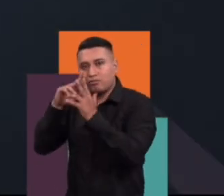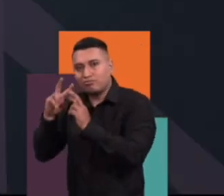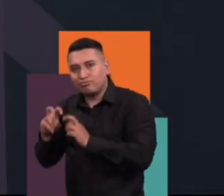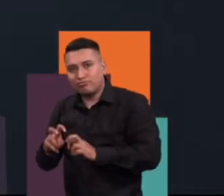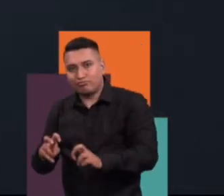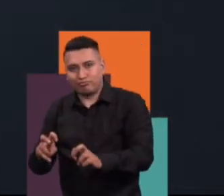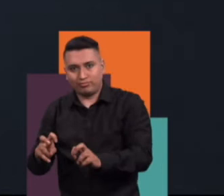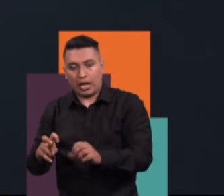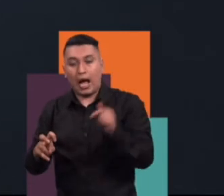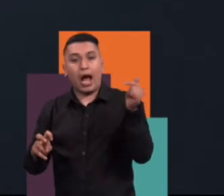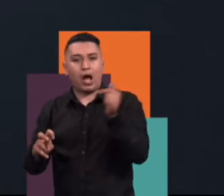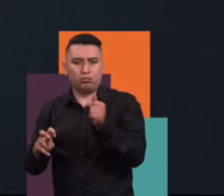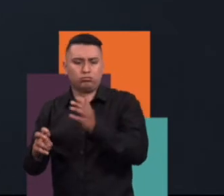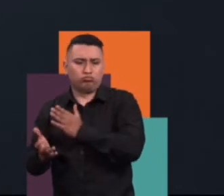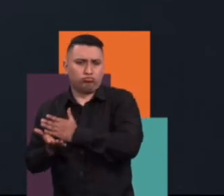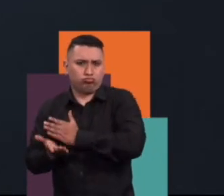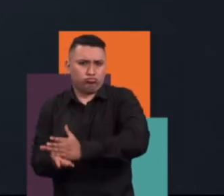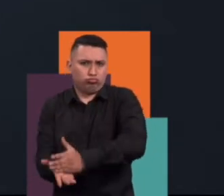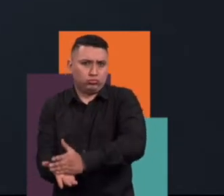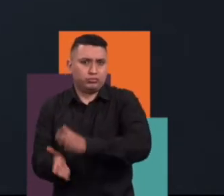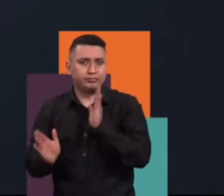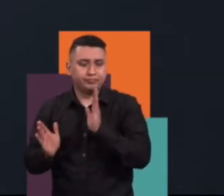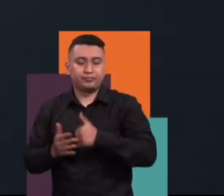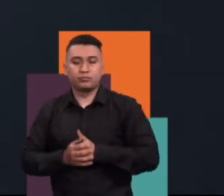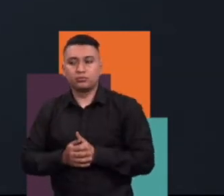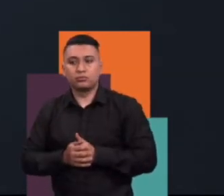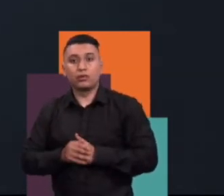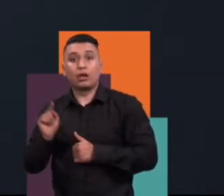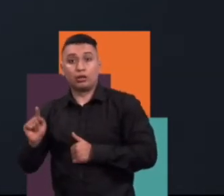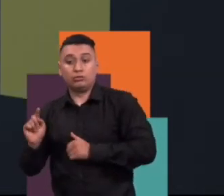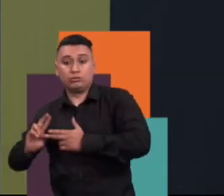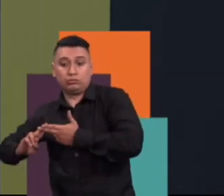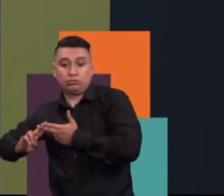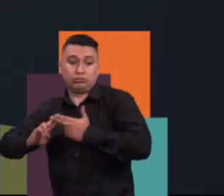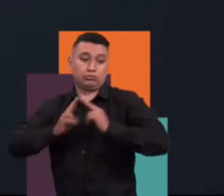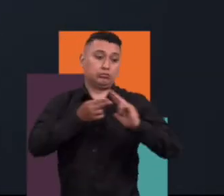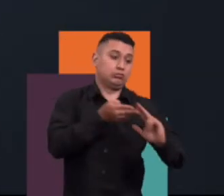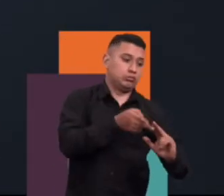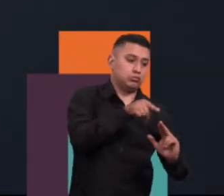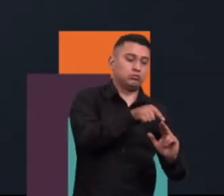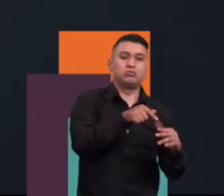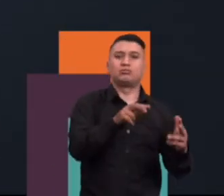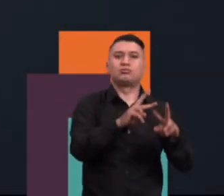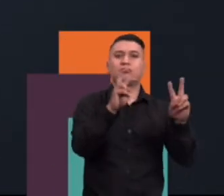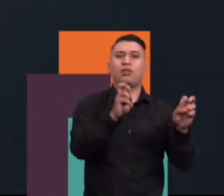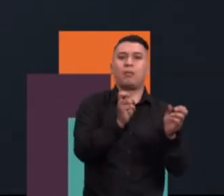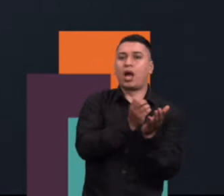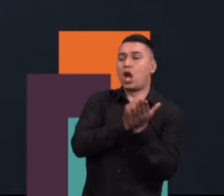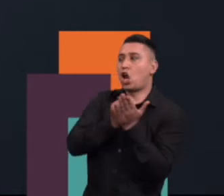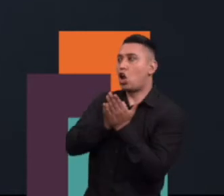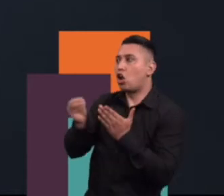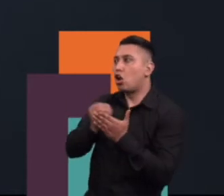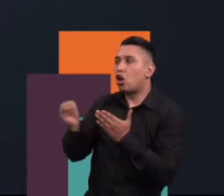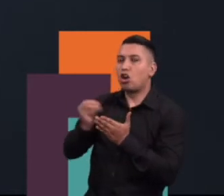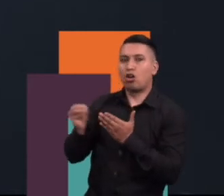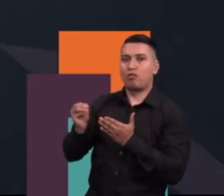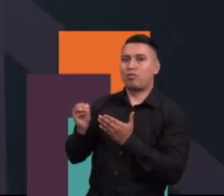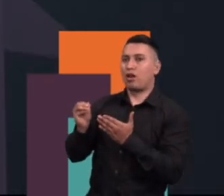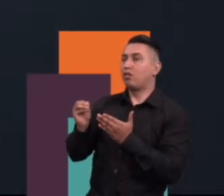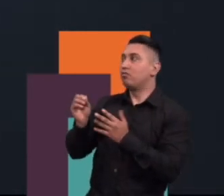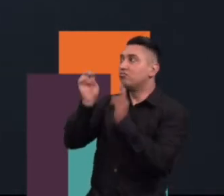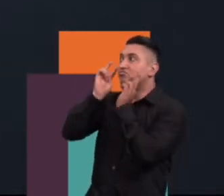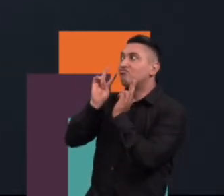si lo transpolamos a la sociedad de consumo, al entretenimiento,